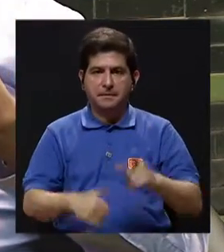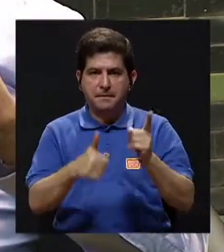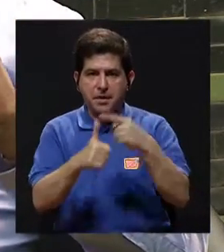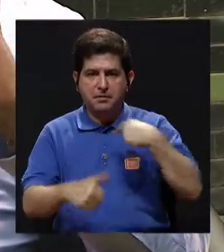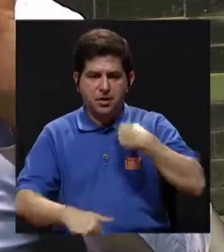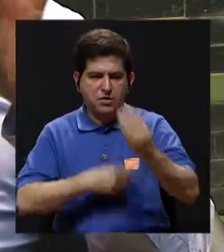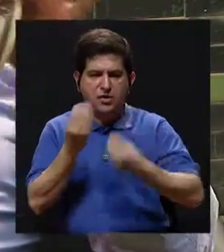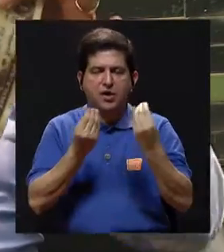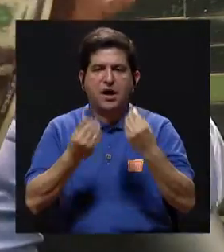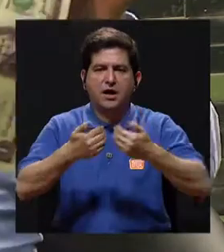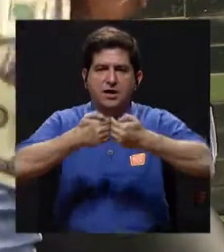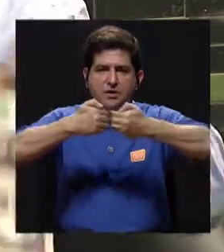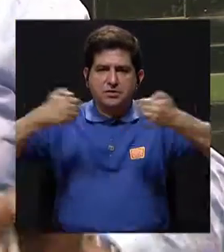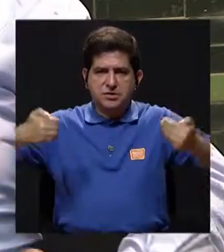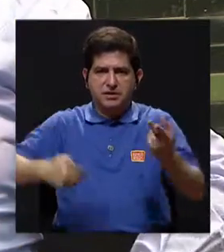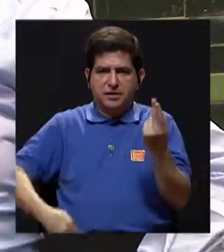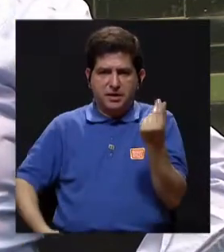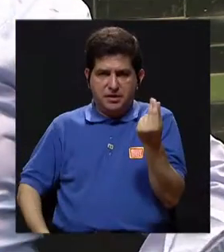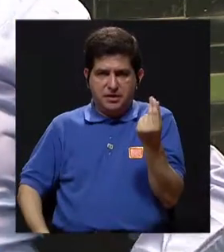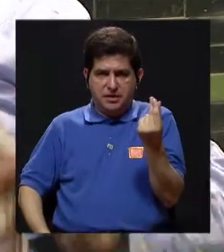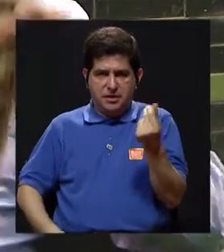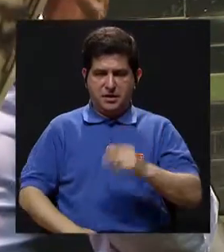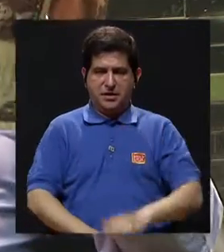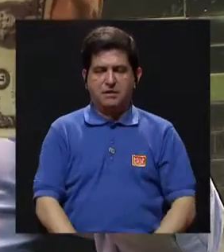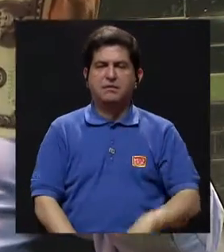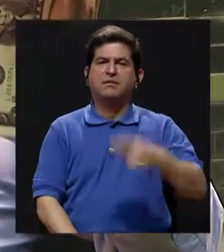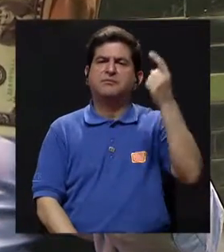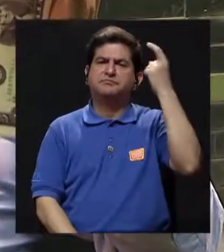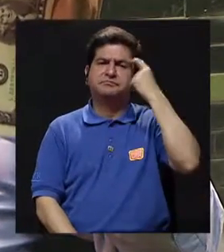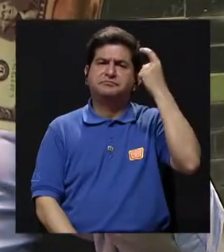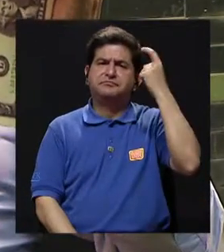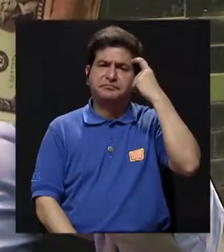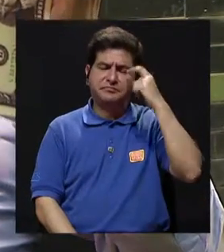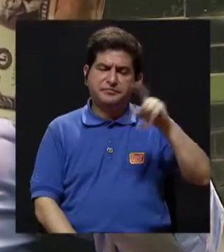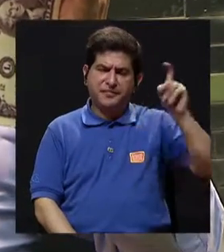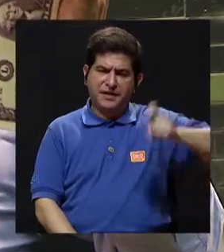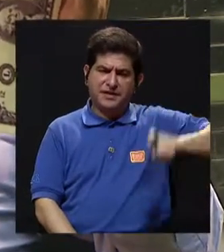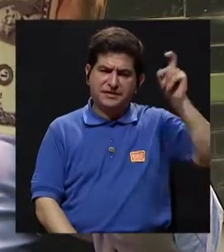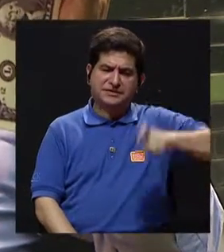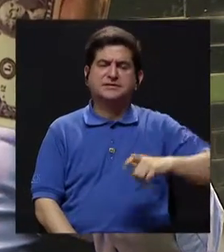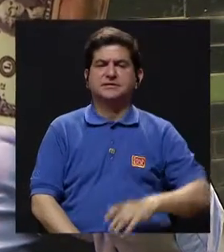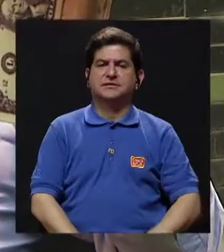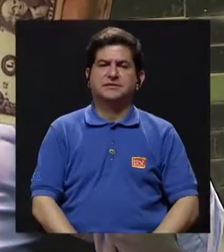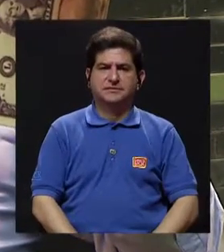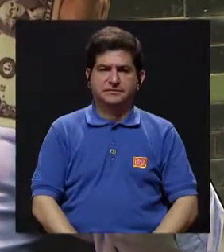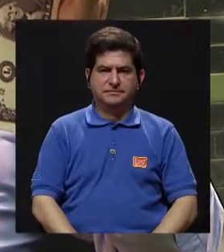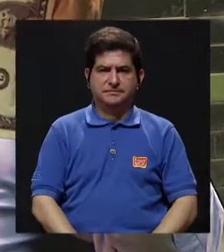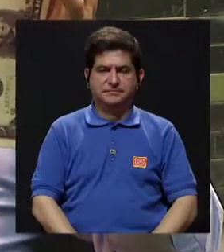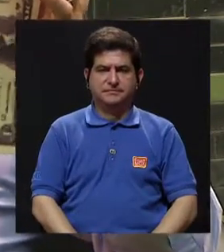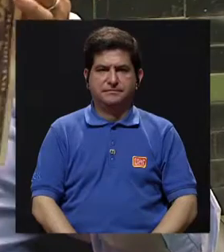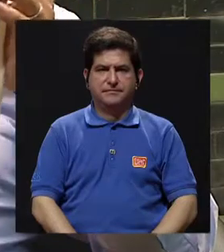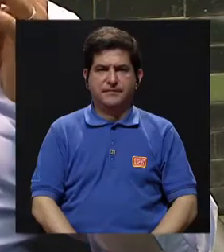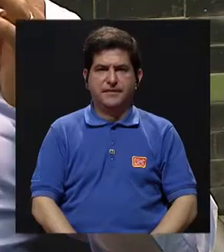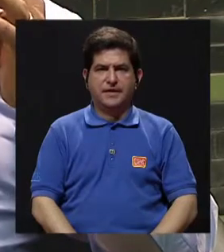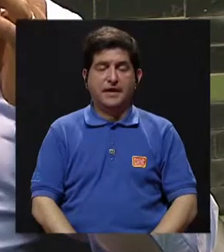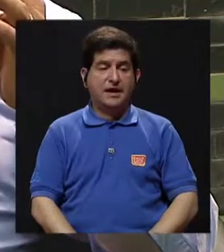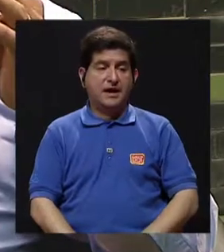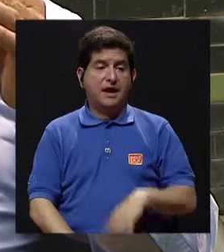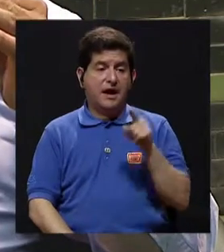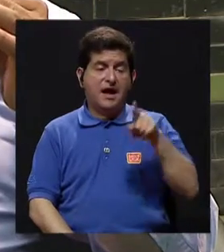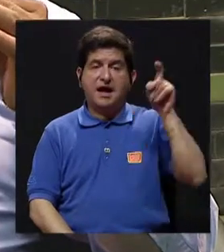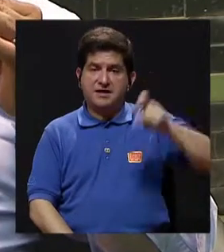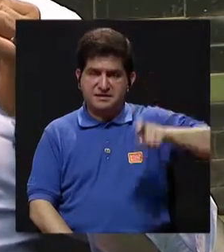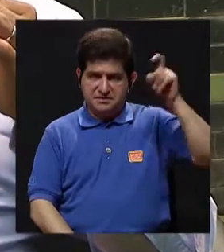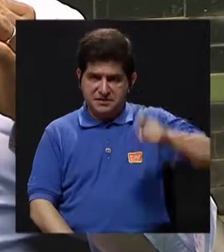lo primero que yo tengo que hacer es separar dinero para lo que es las necesidades. Entonces, aquí vienen las